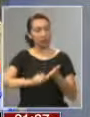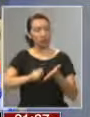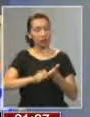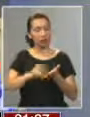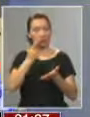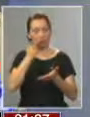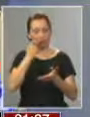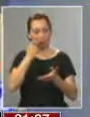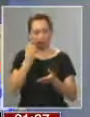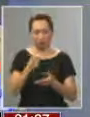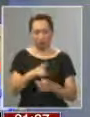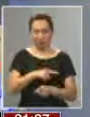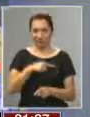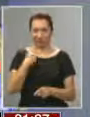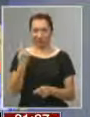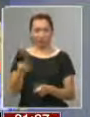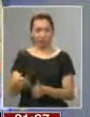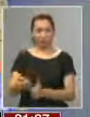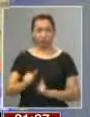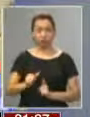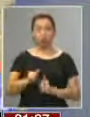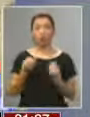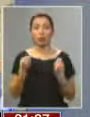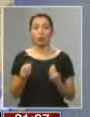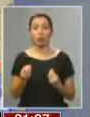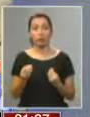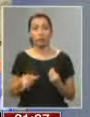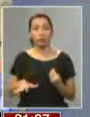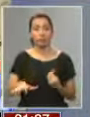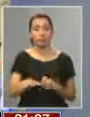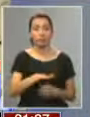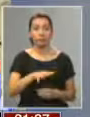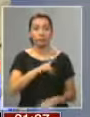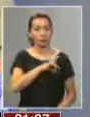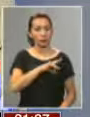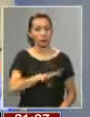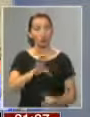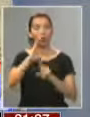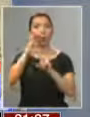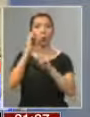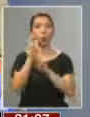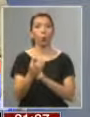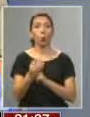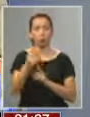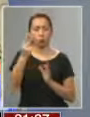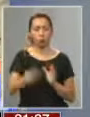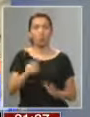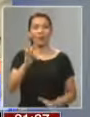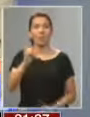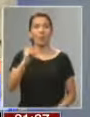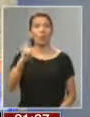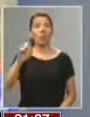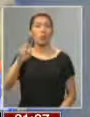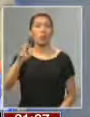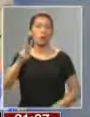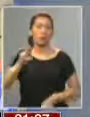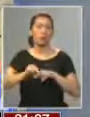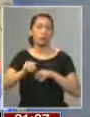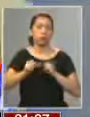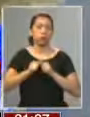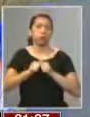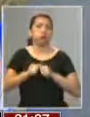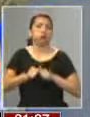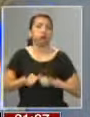cosecharon una derrota estruendosa. Pero lo que pasa es que como hemos generado en Chile una cultura del feudalismo, después vienen los